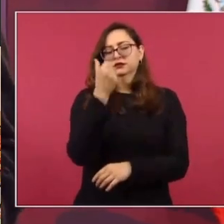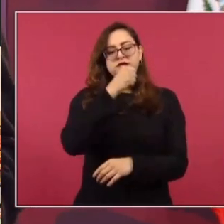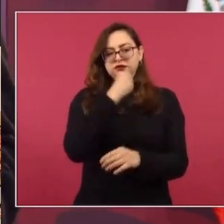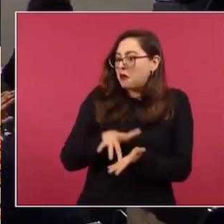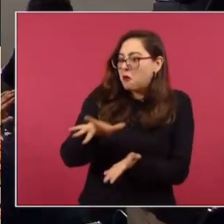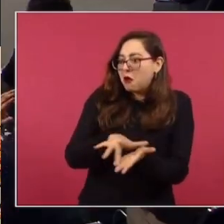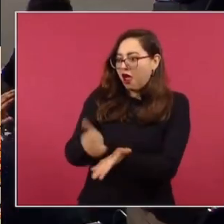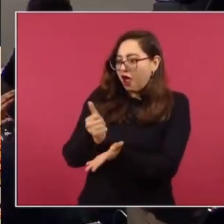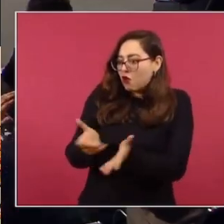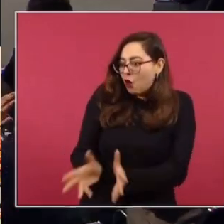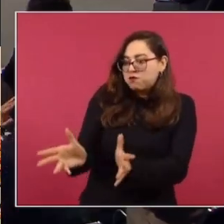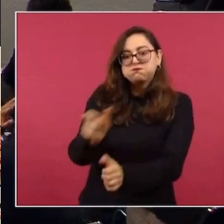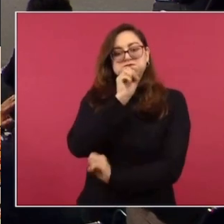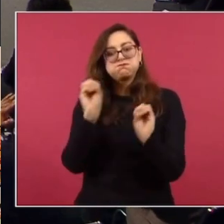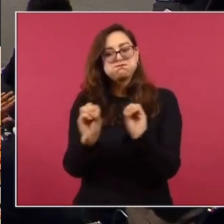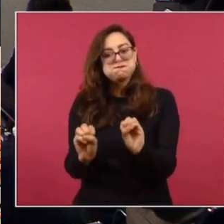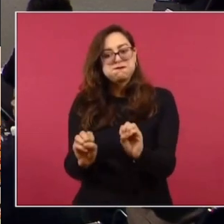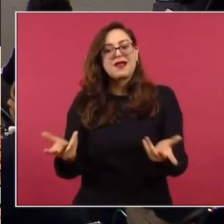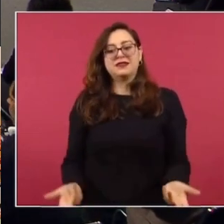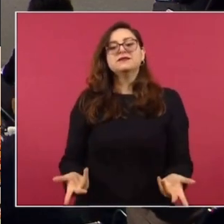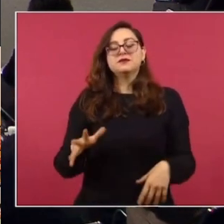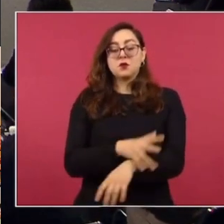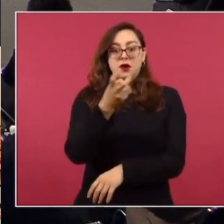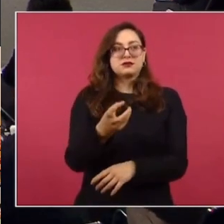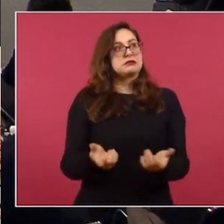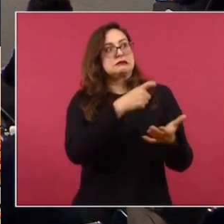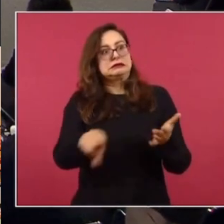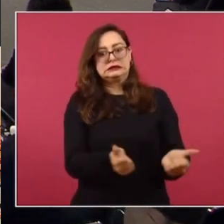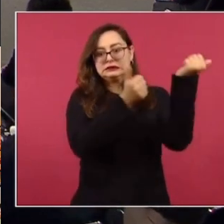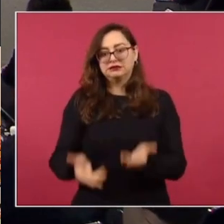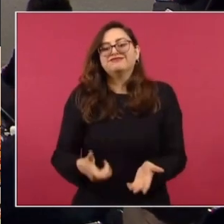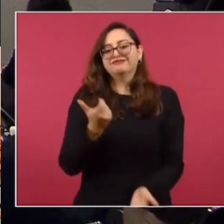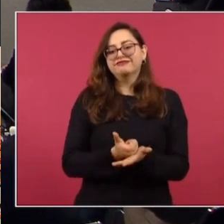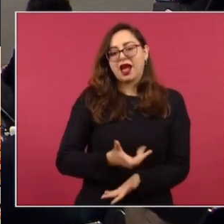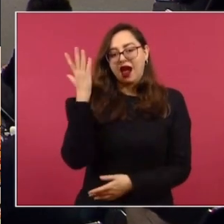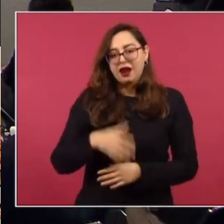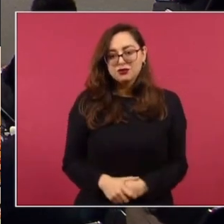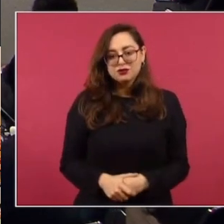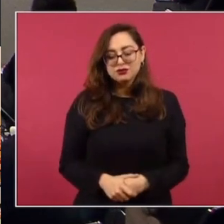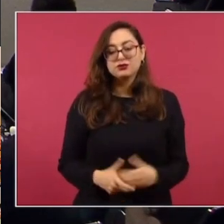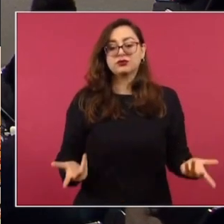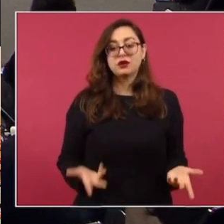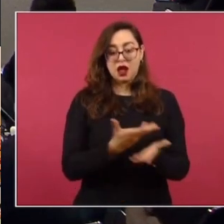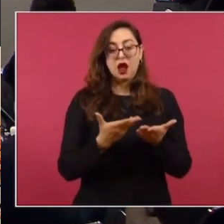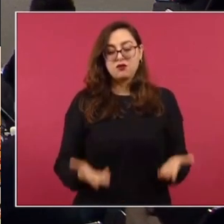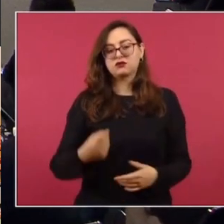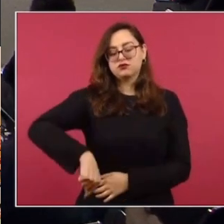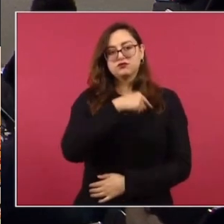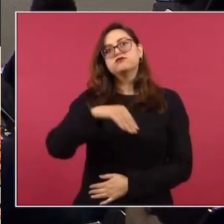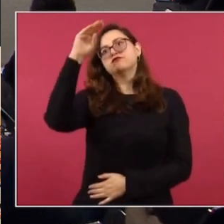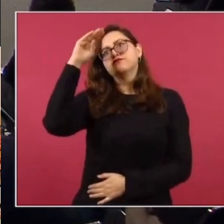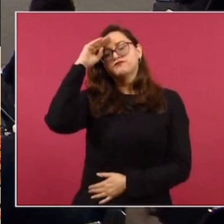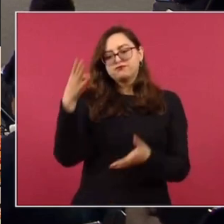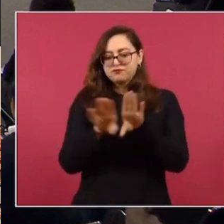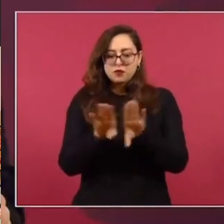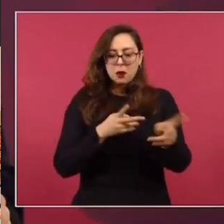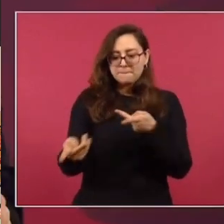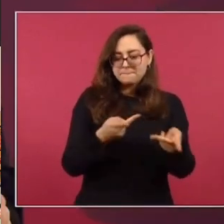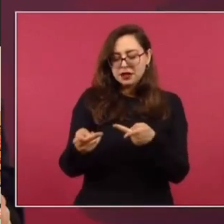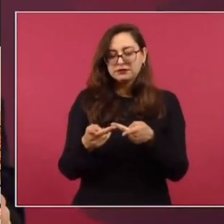tendencia va ser a la baja. Ahora tenemos un plan que consiste, primero, en llegar a este acuerdo con